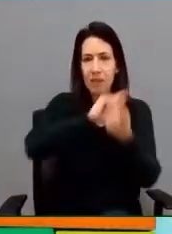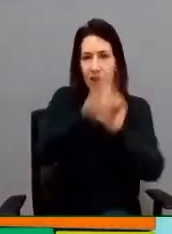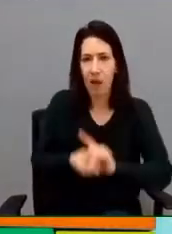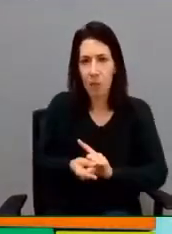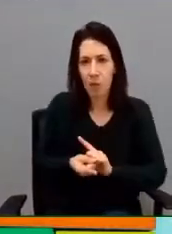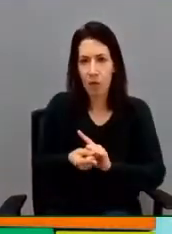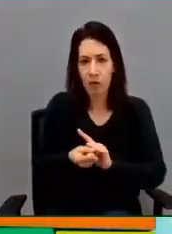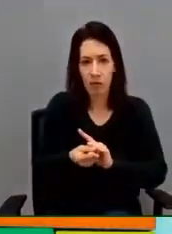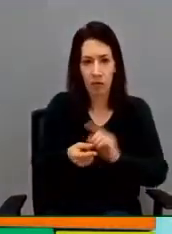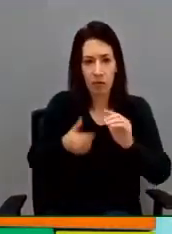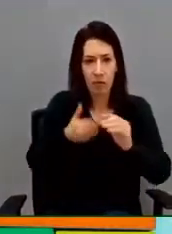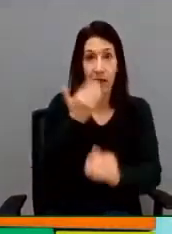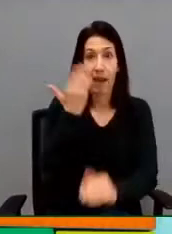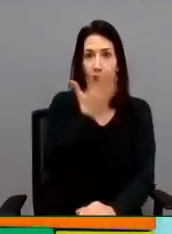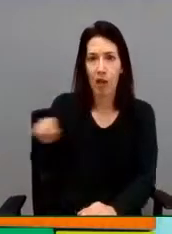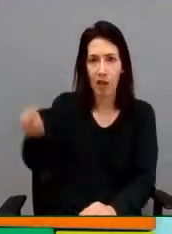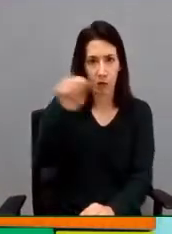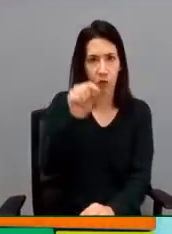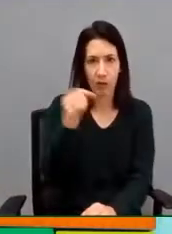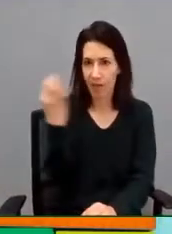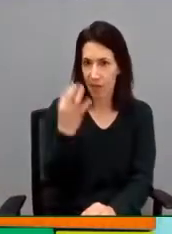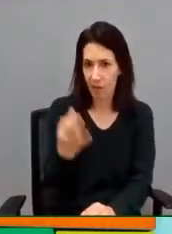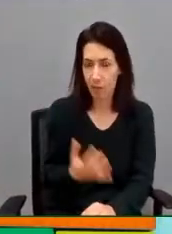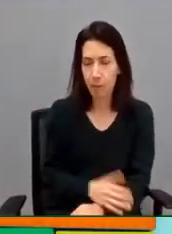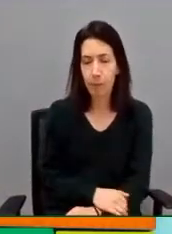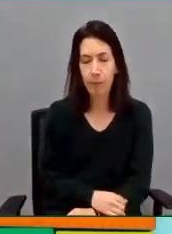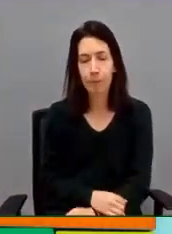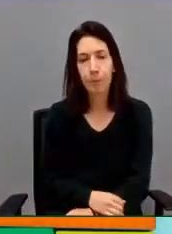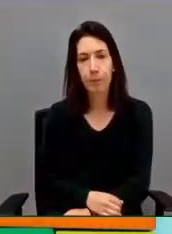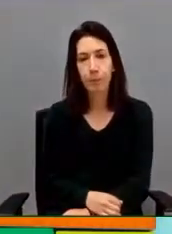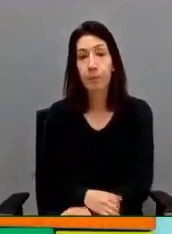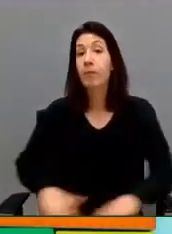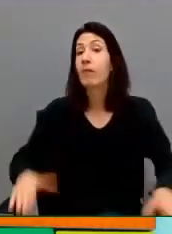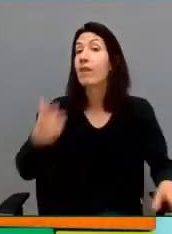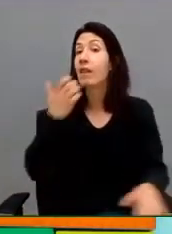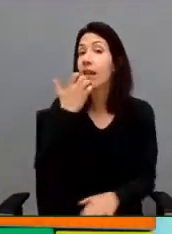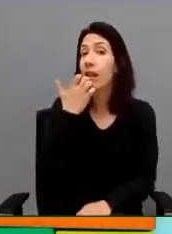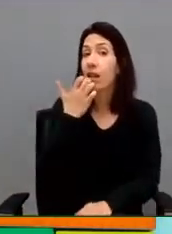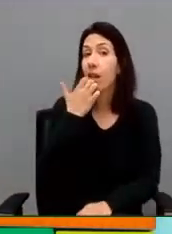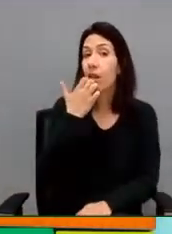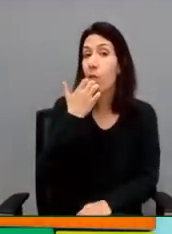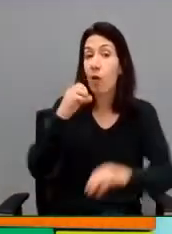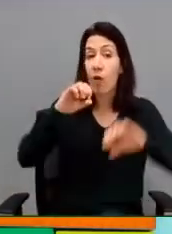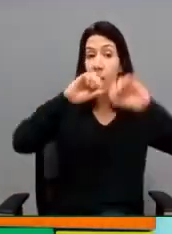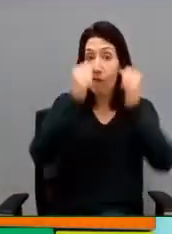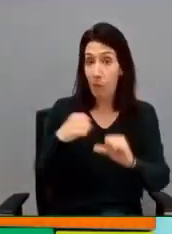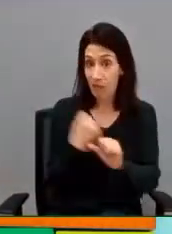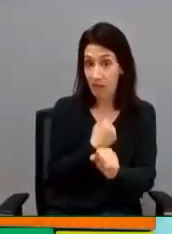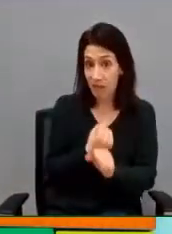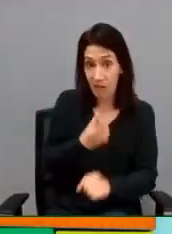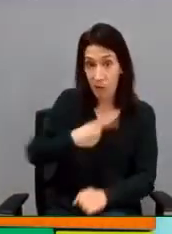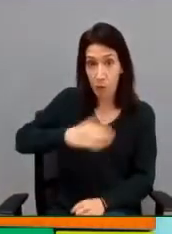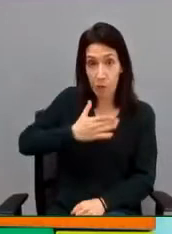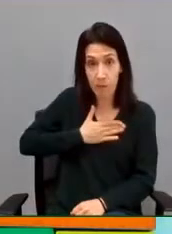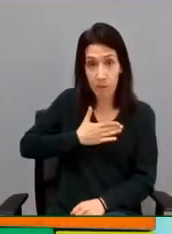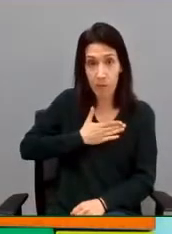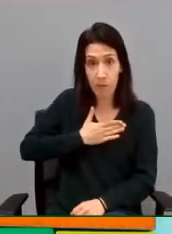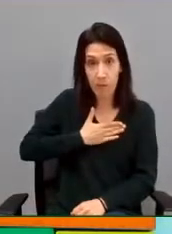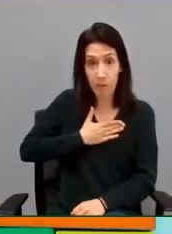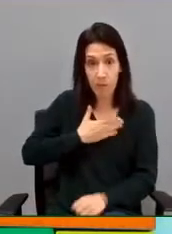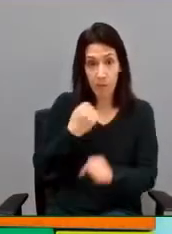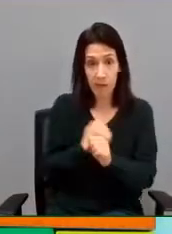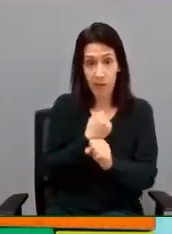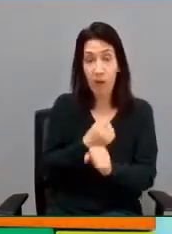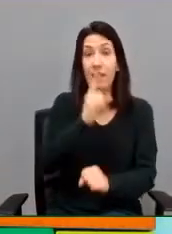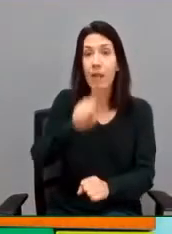colegios. La línea de trabajo y de ese impacto en